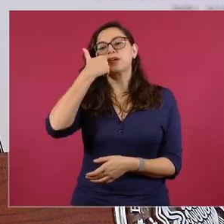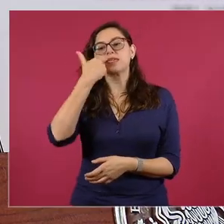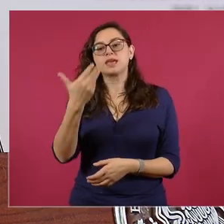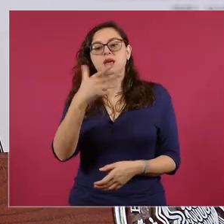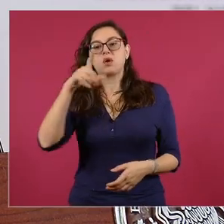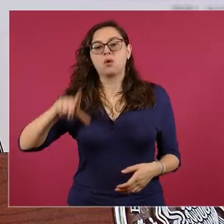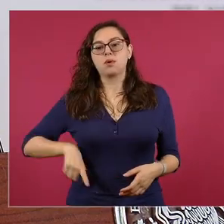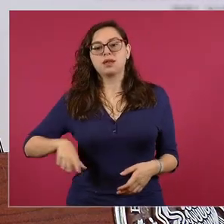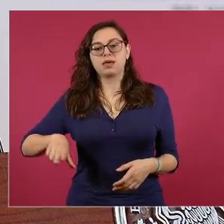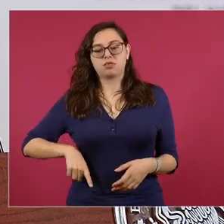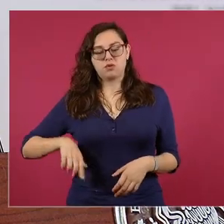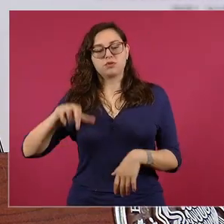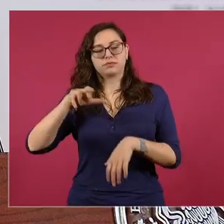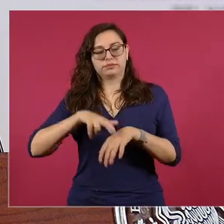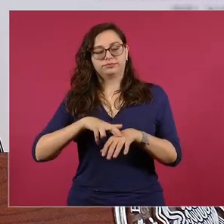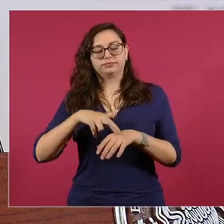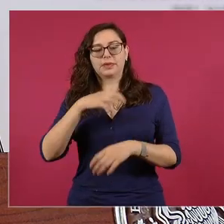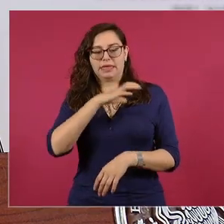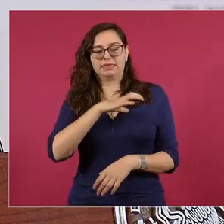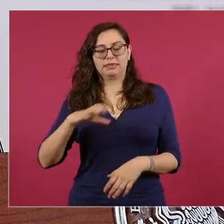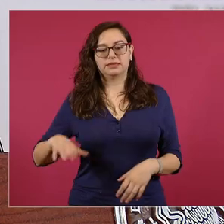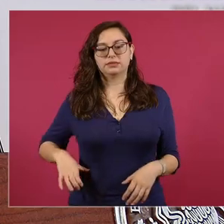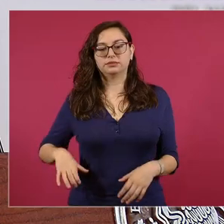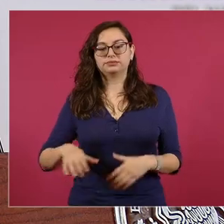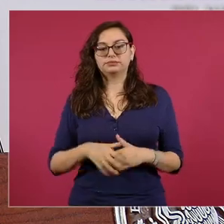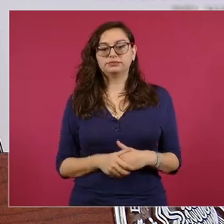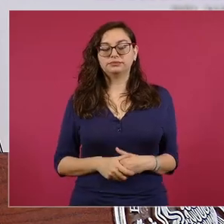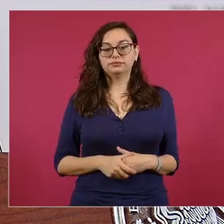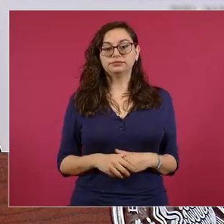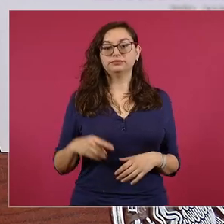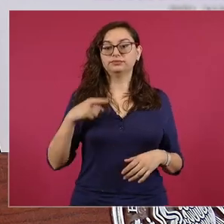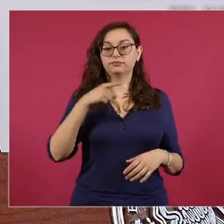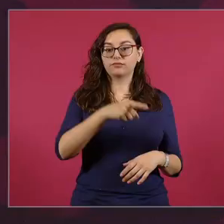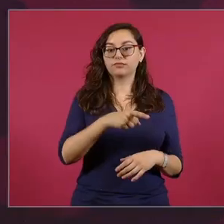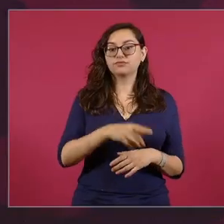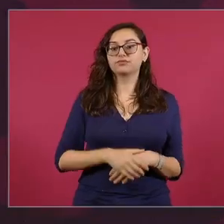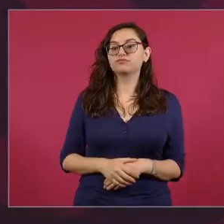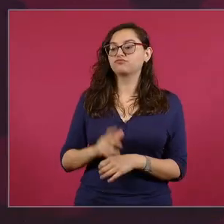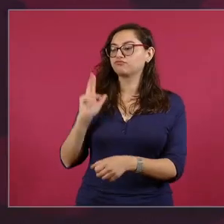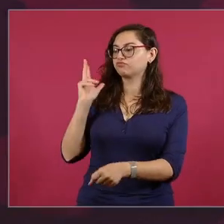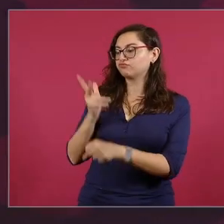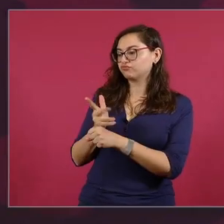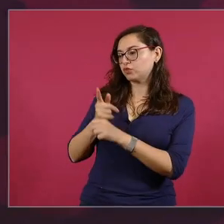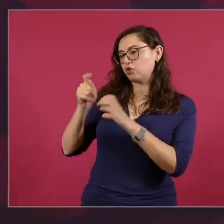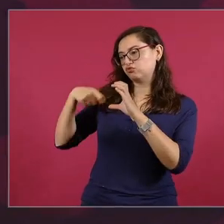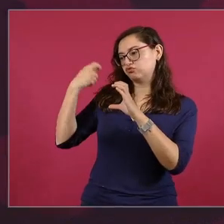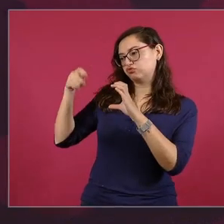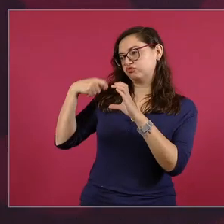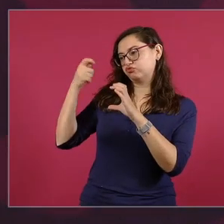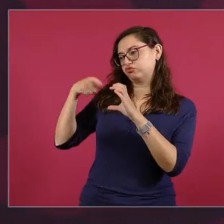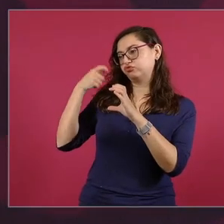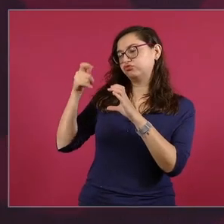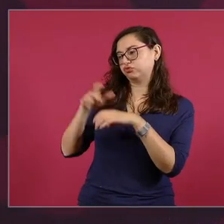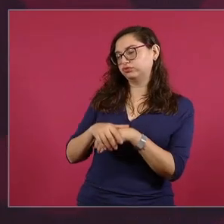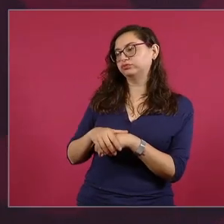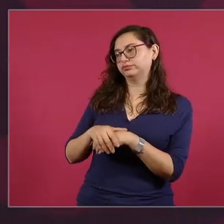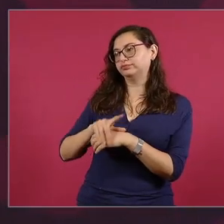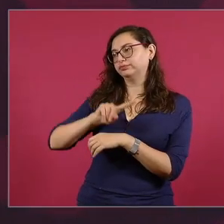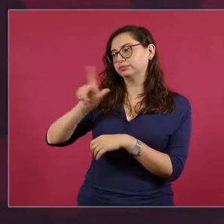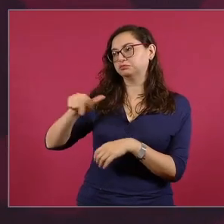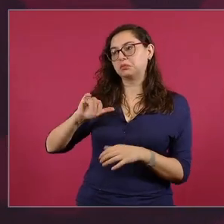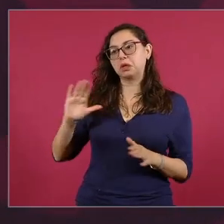y la enlató, nunca la sacó.